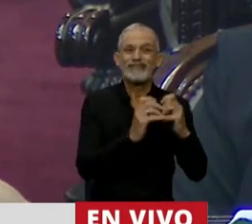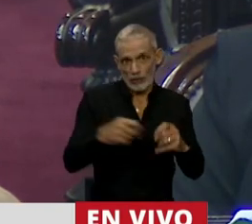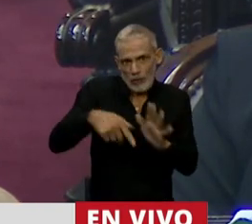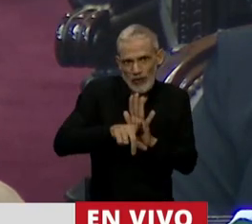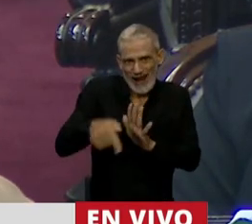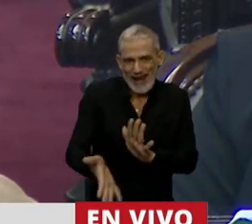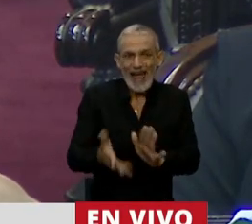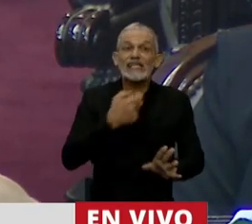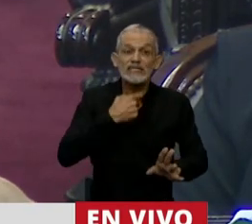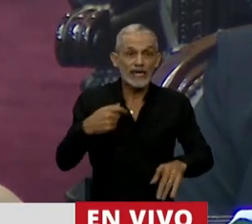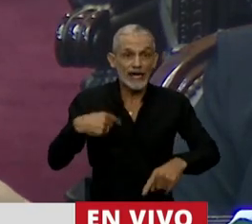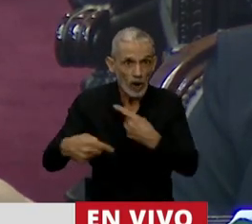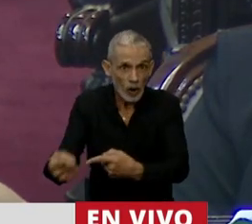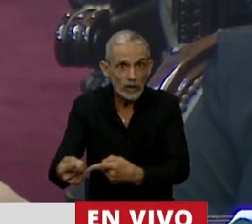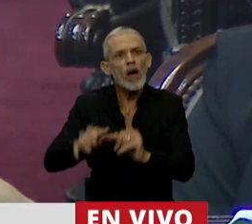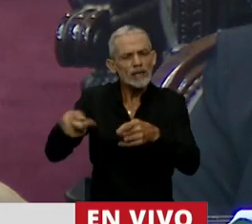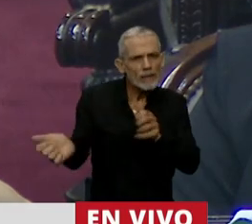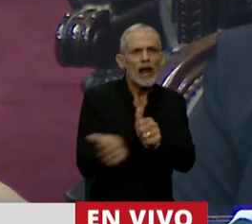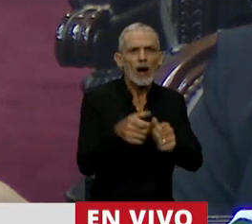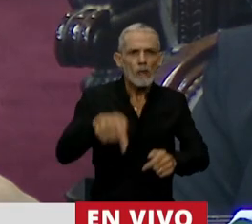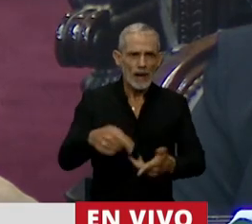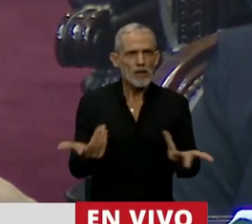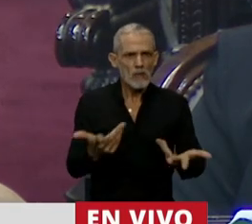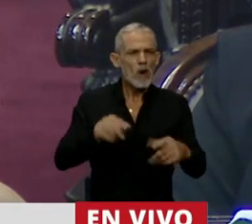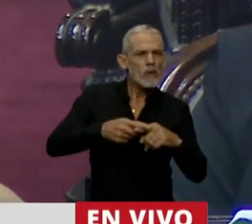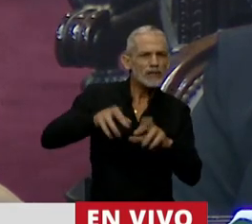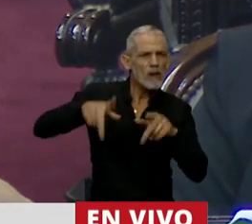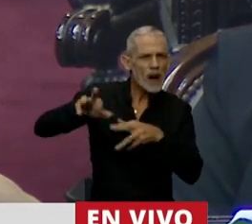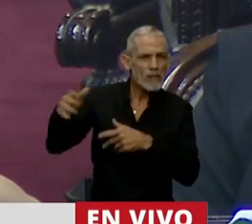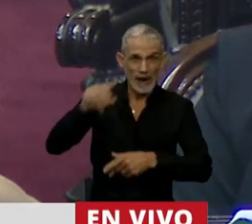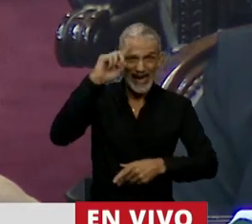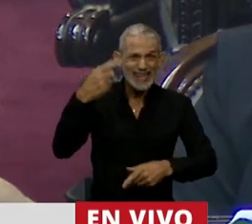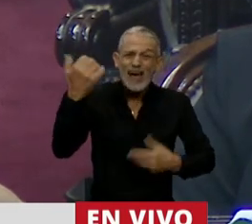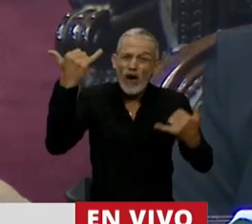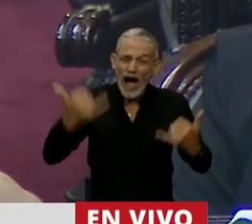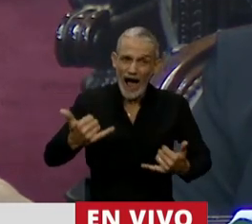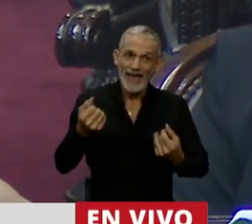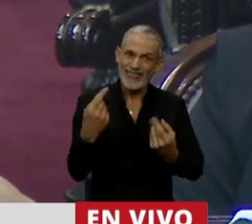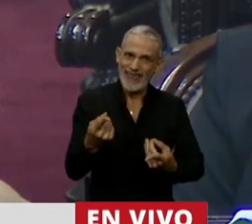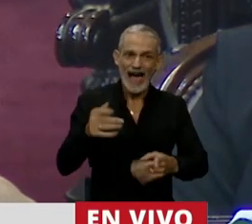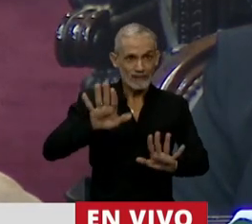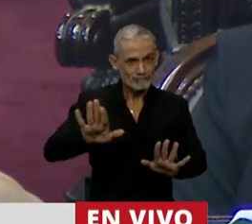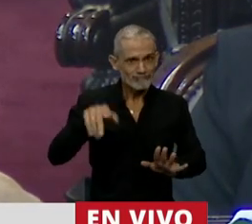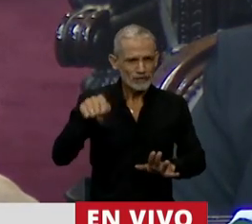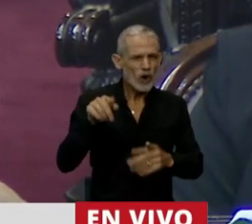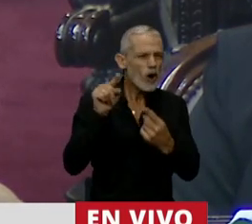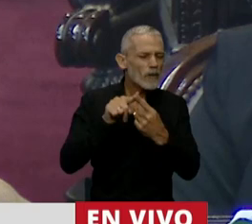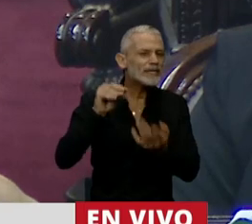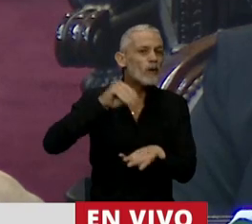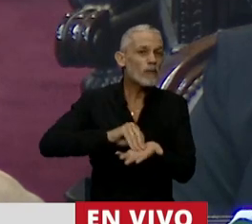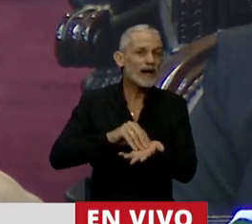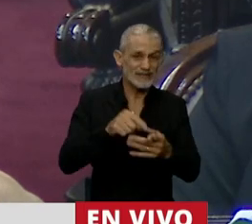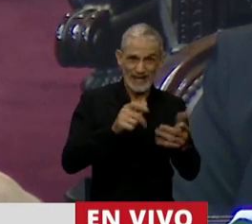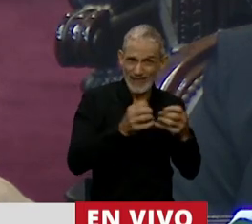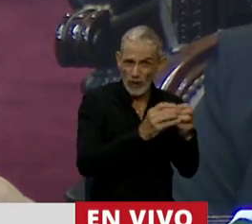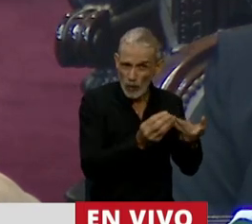de ley. Si lo quiere continuar, acompañamos también con todas las políticas que nuestro Estado tiene y además en esa línea, luego